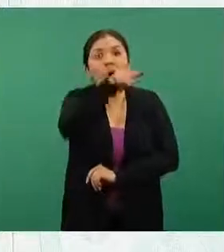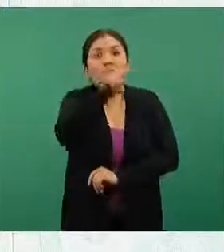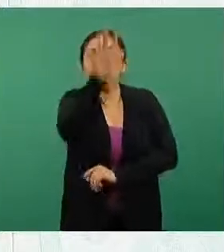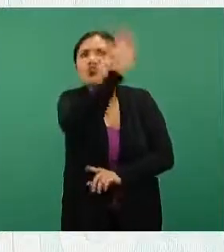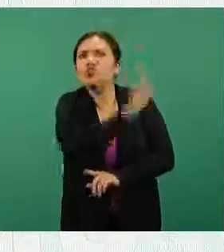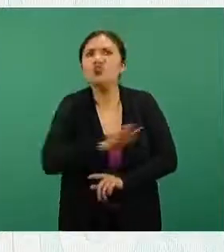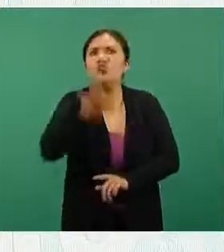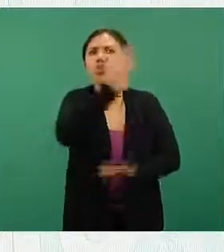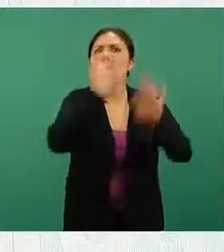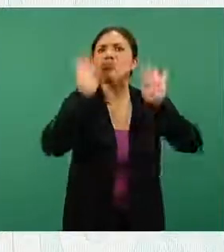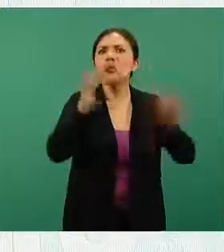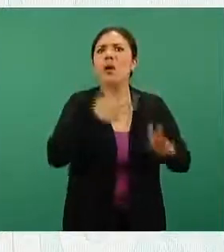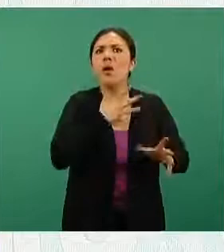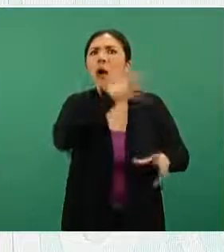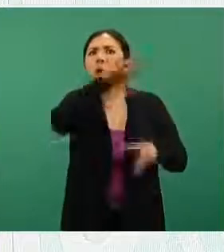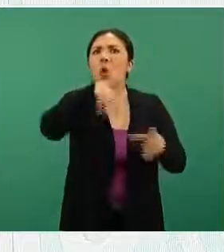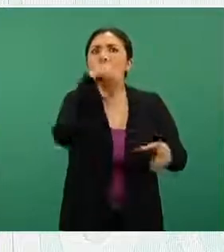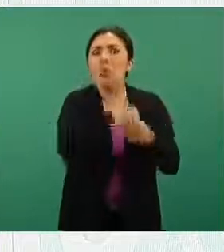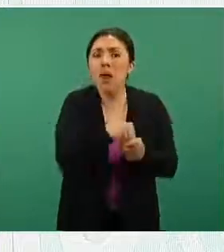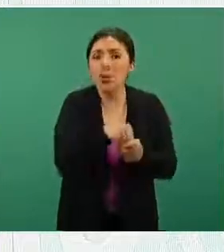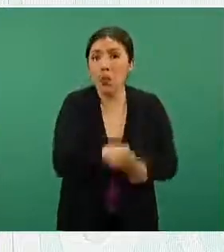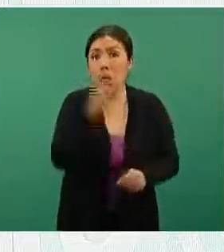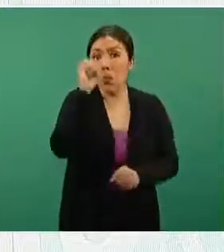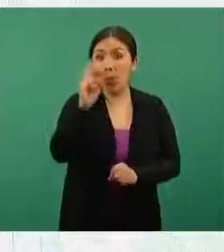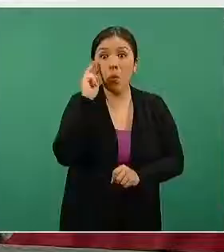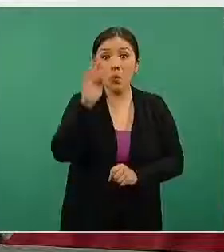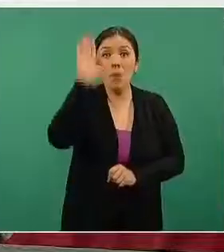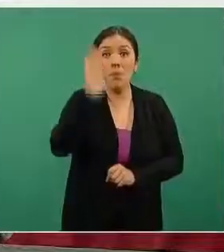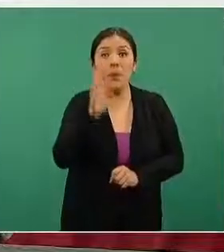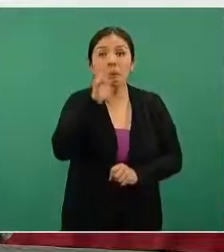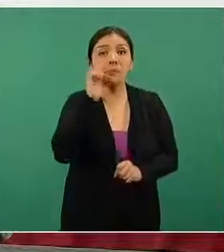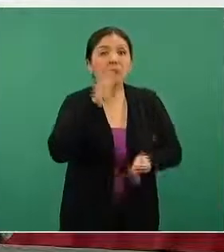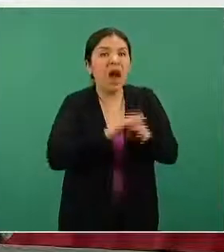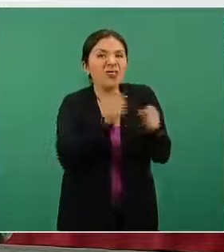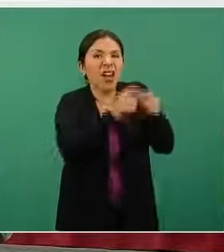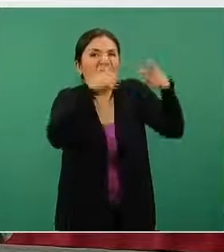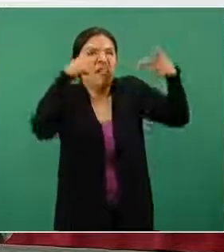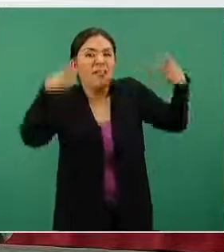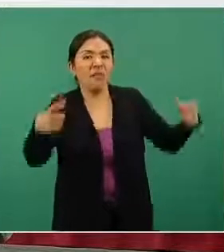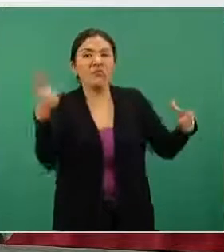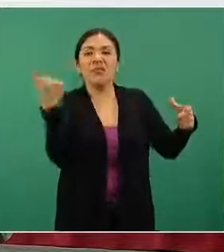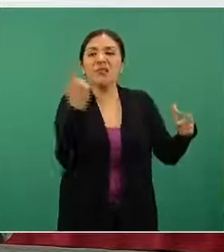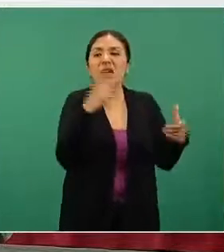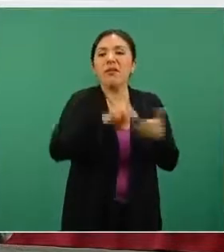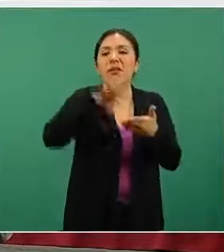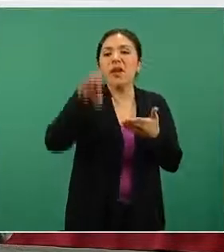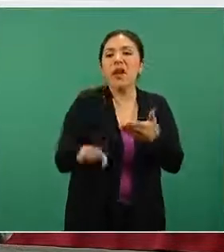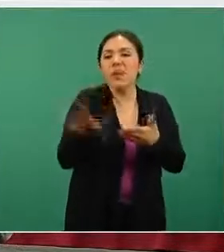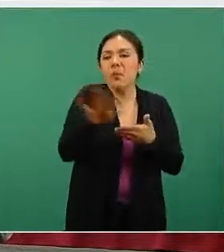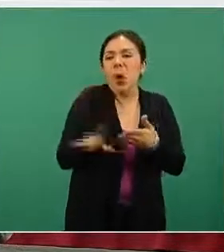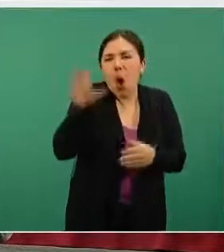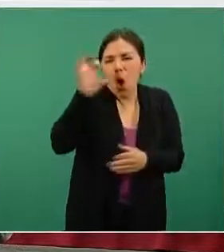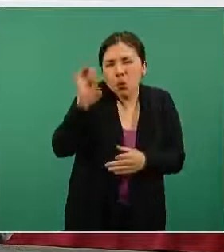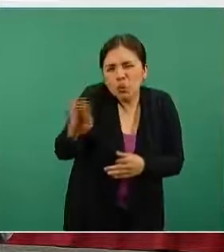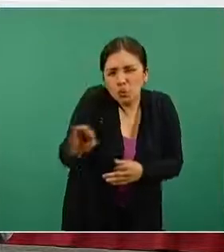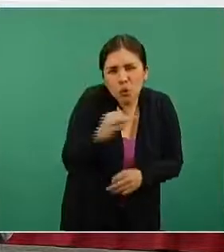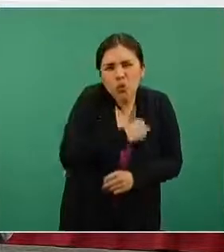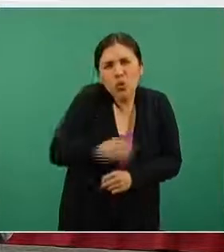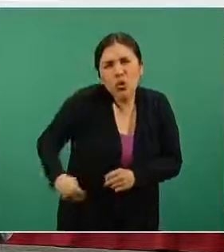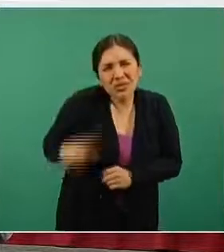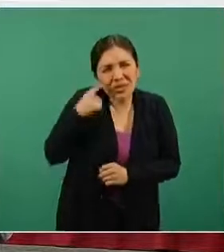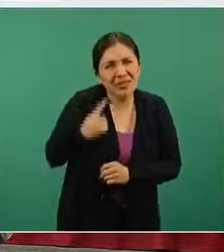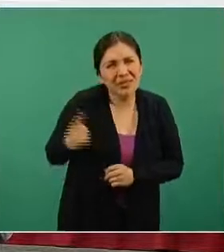está uniformemente cubierto o que este territorio es mucho mayor a, por ejemplo, este municipio.